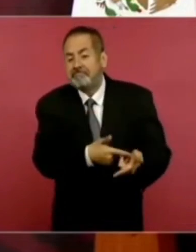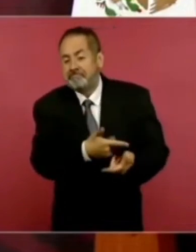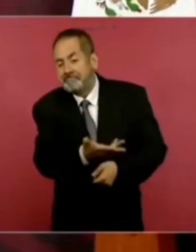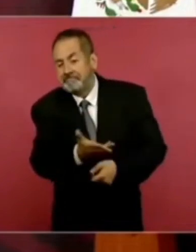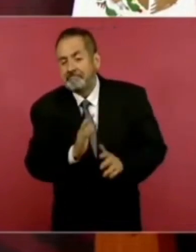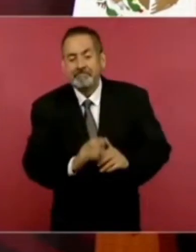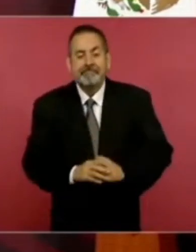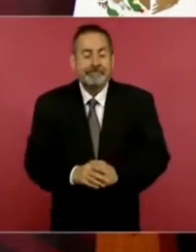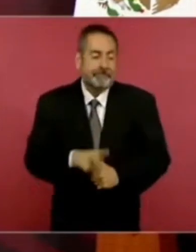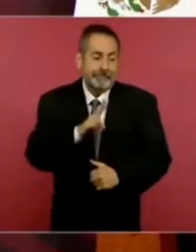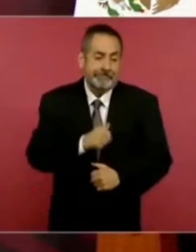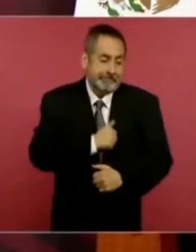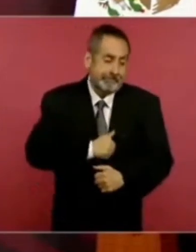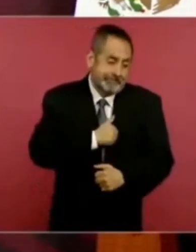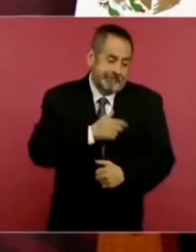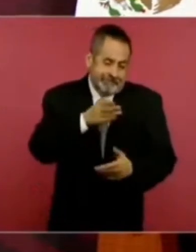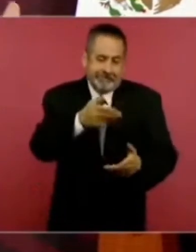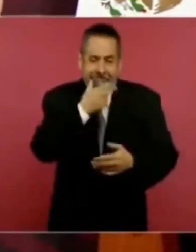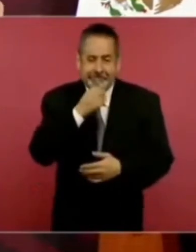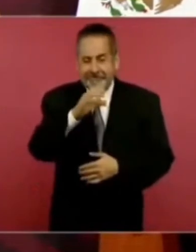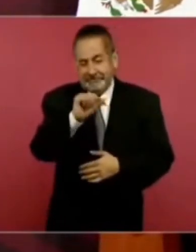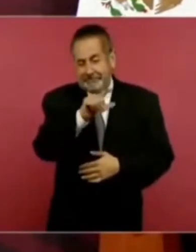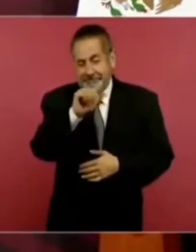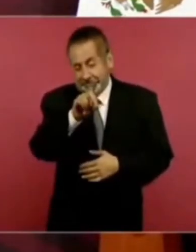yo lamento por el señor Collado, pero digo,